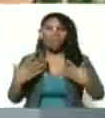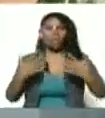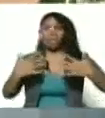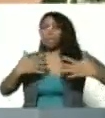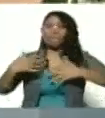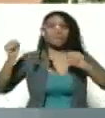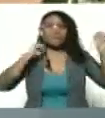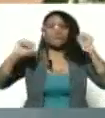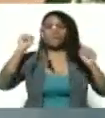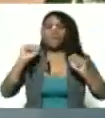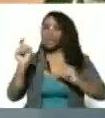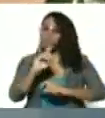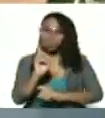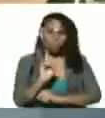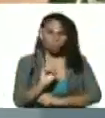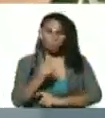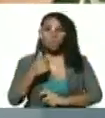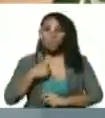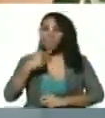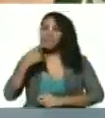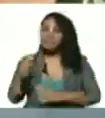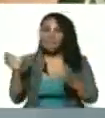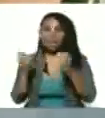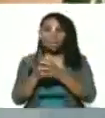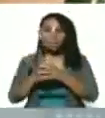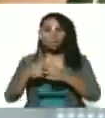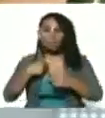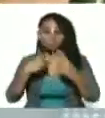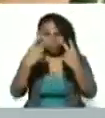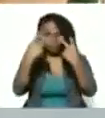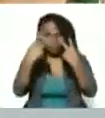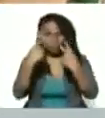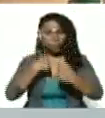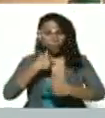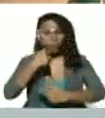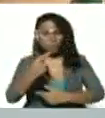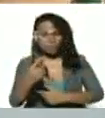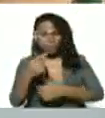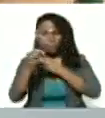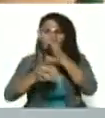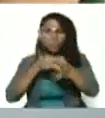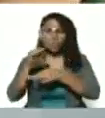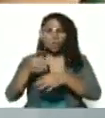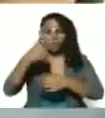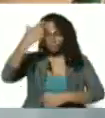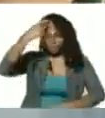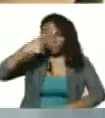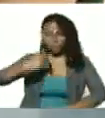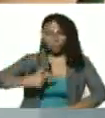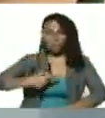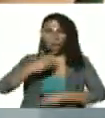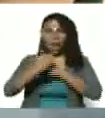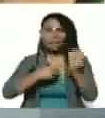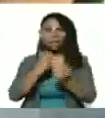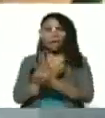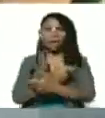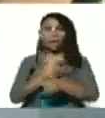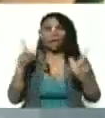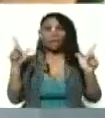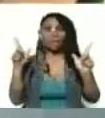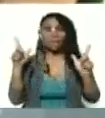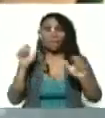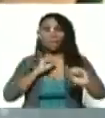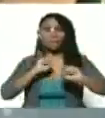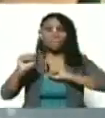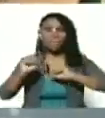yo le decía al equipo miren lo que yo le decía al equipo el ser humano tiende a la libertad de